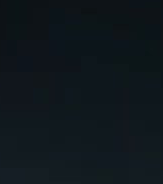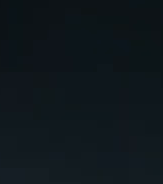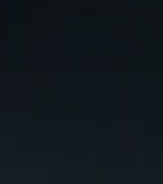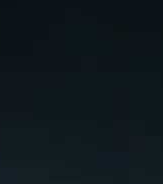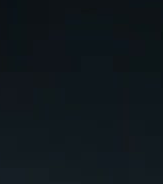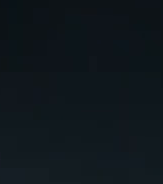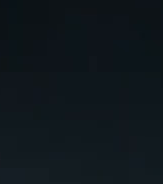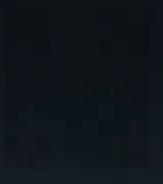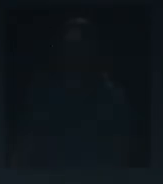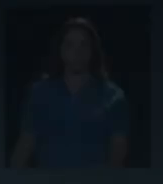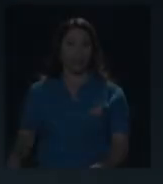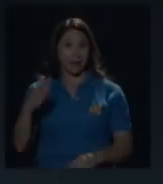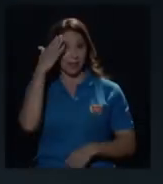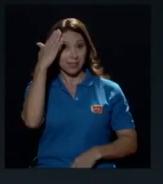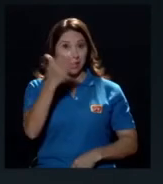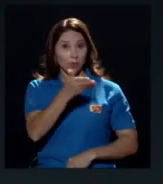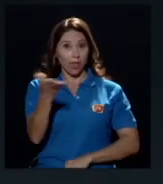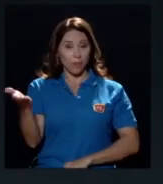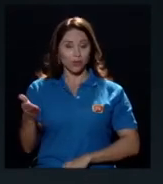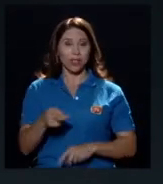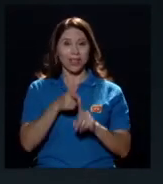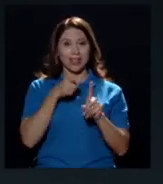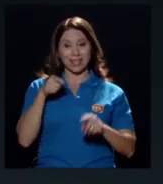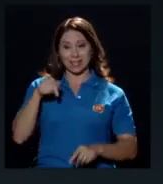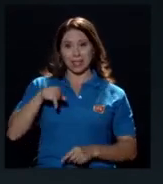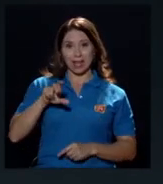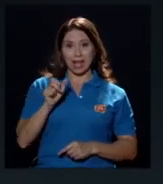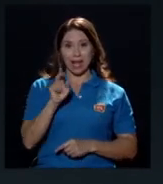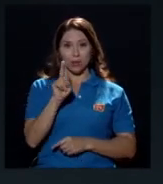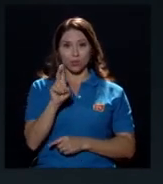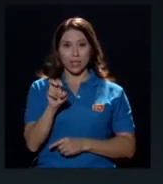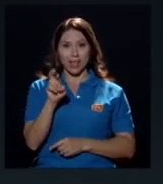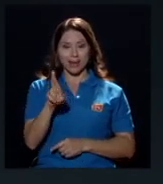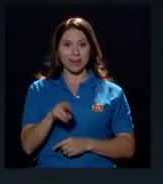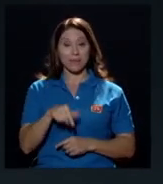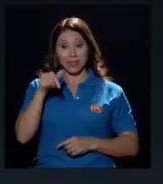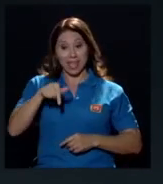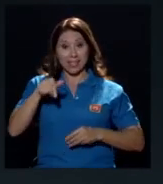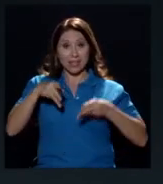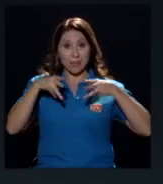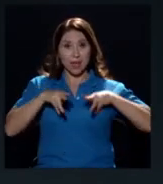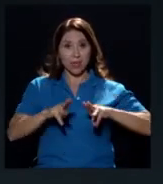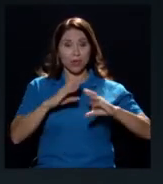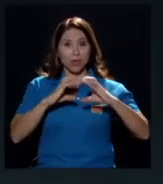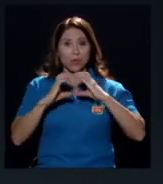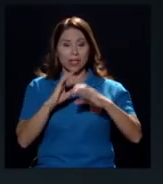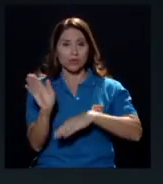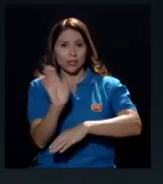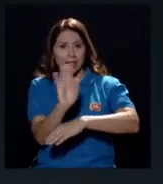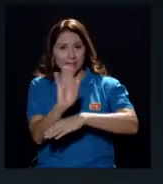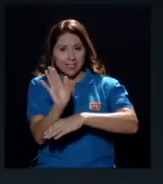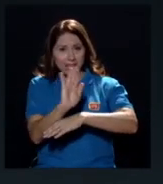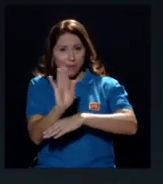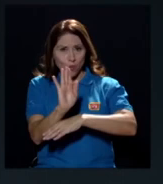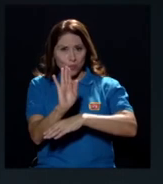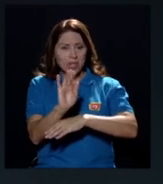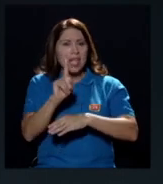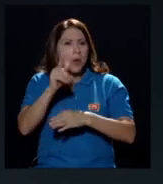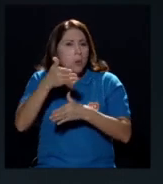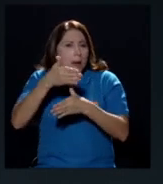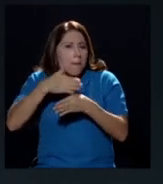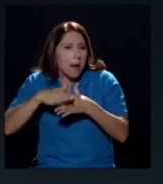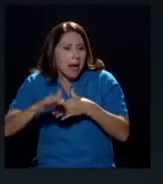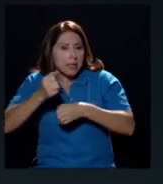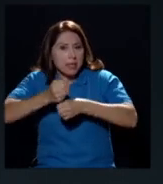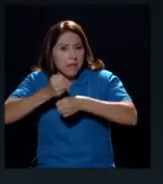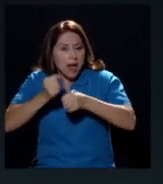Los saludamos desde el canal UCR. Este medio televisivo universitario que parcialmente se